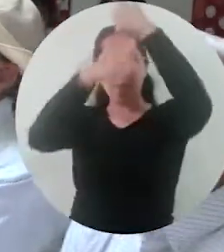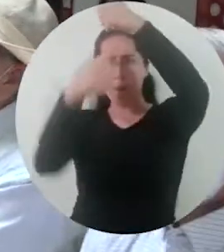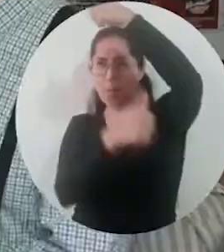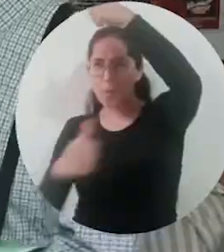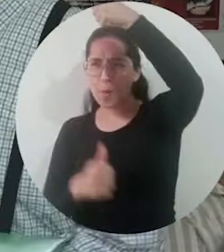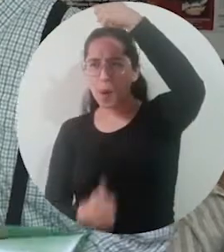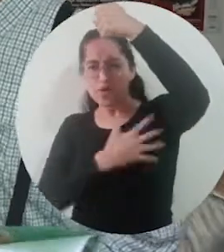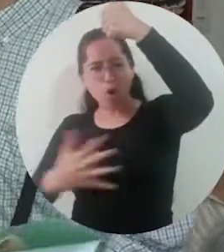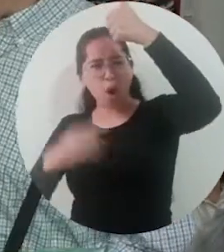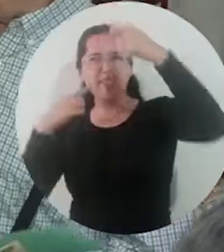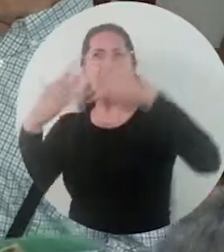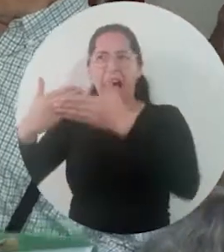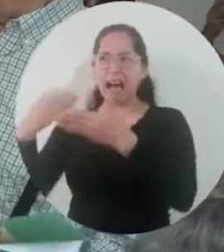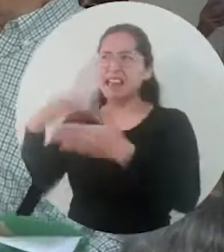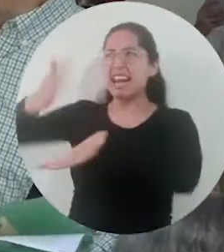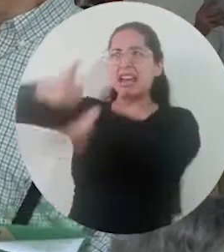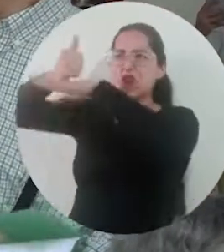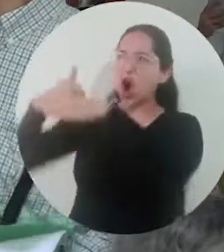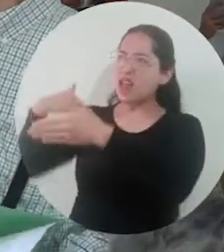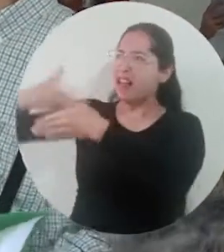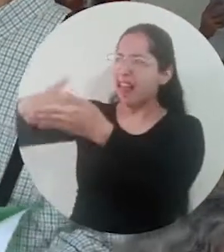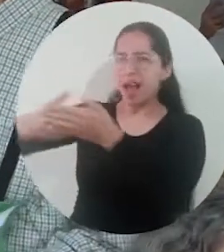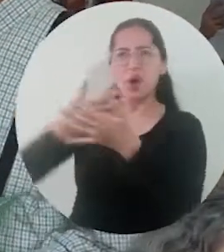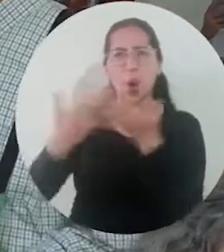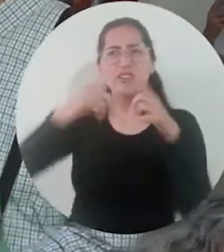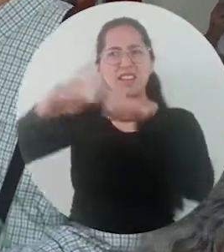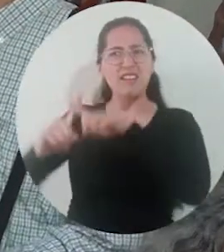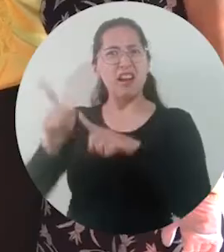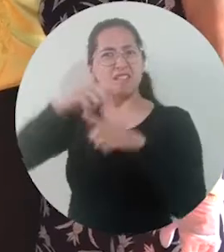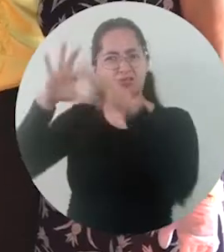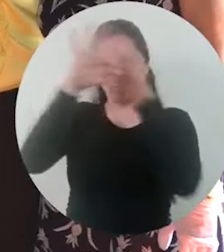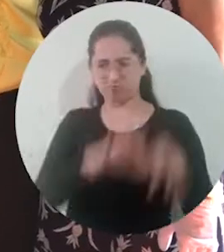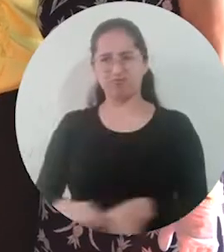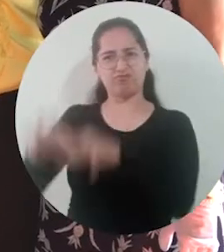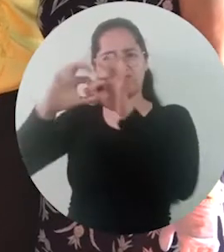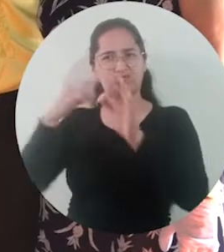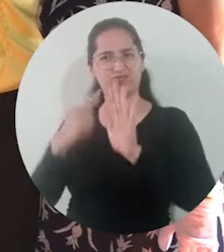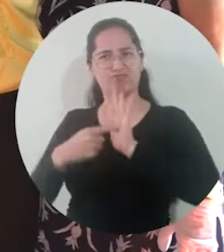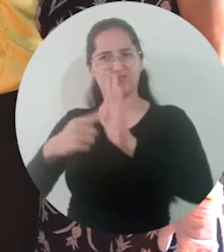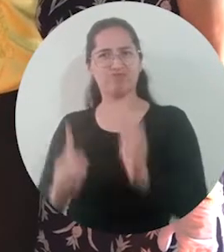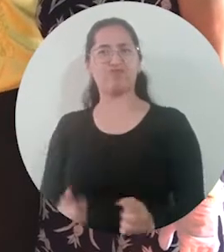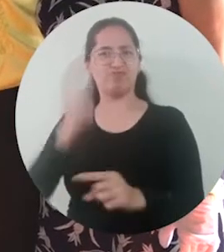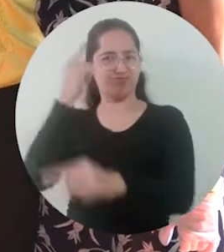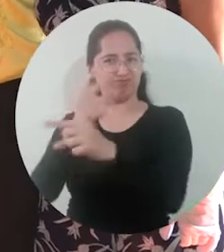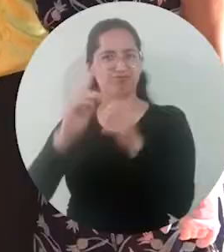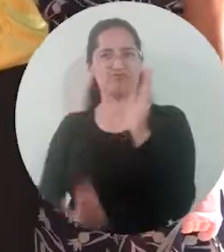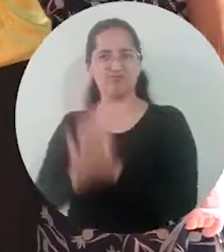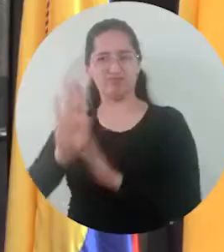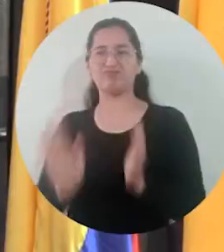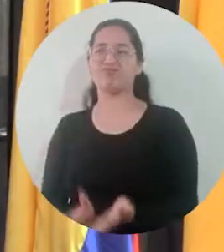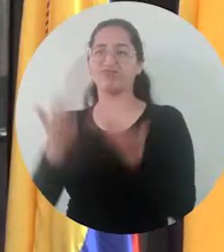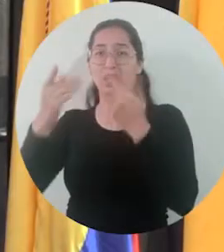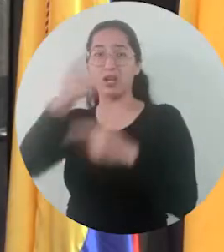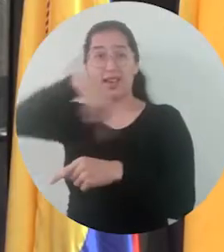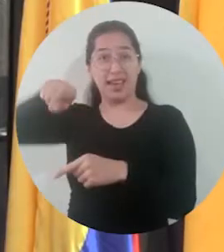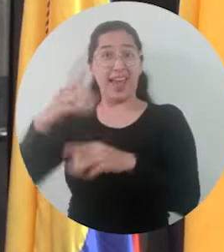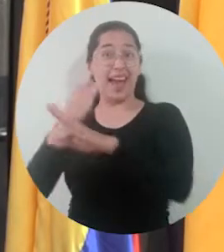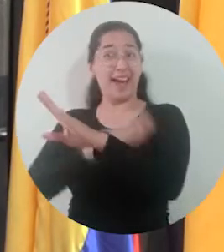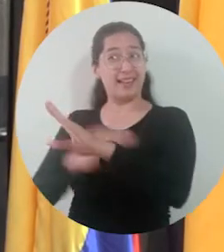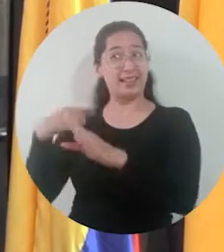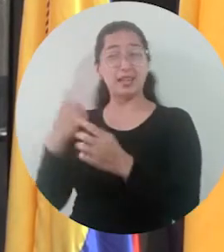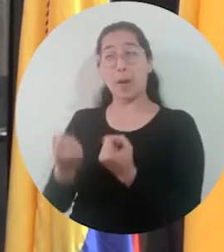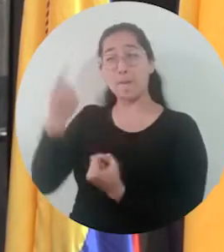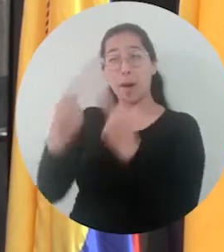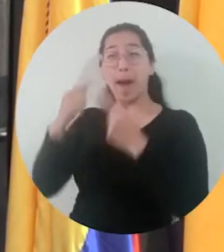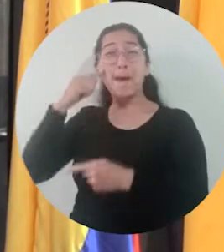articulado de muchos quienes me sucedieron. Hoy nuestro compromiso es trascender y llegar a una universidad que, como lo dijeron